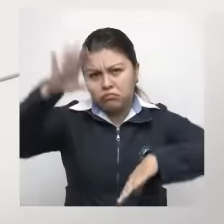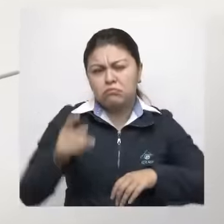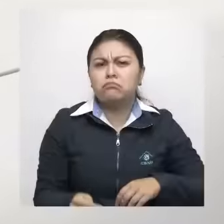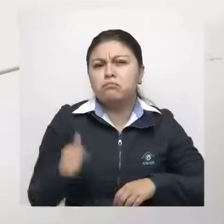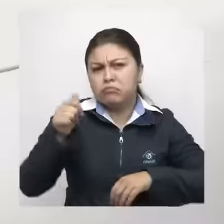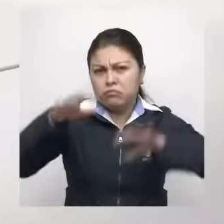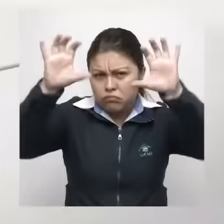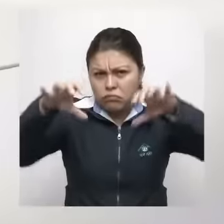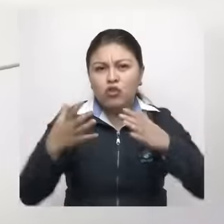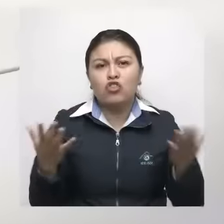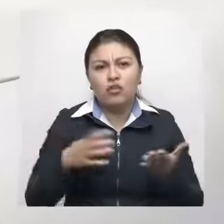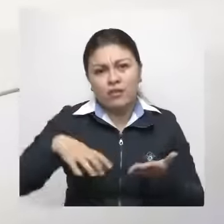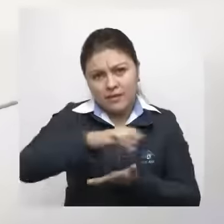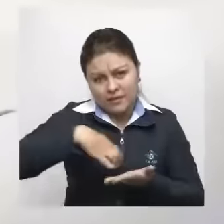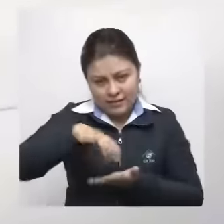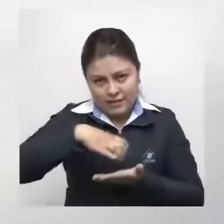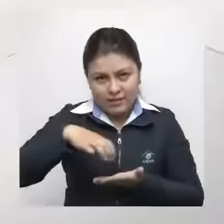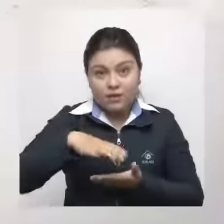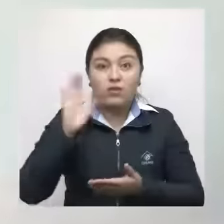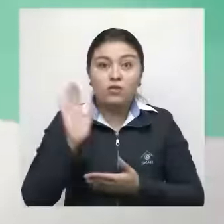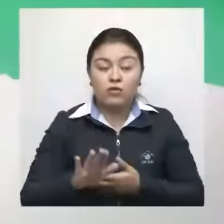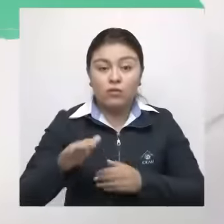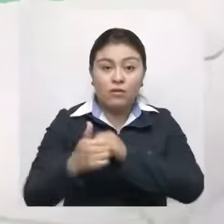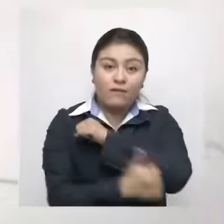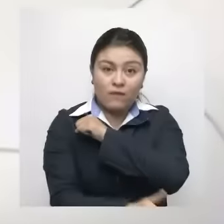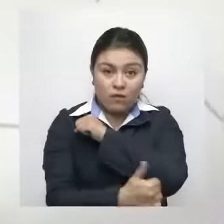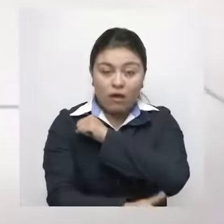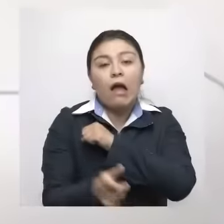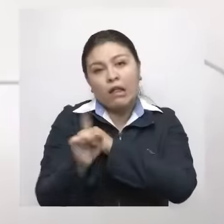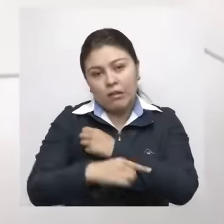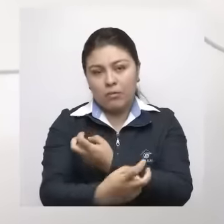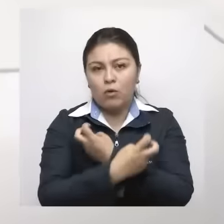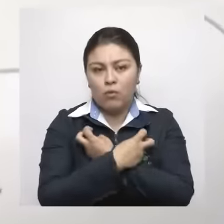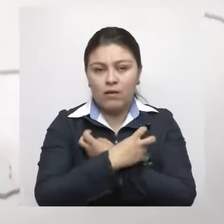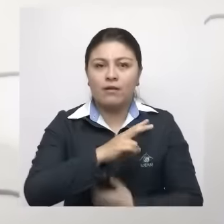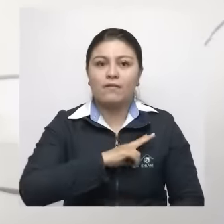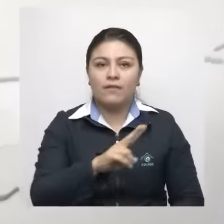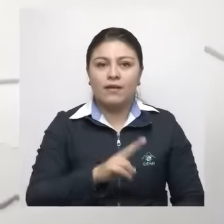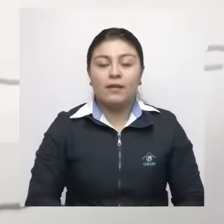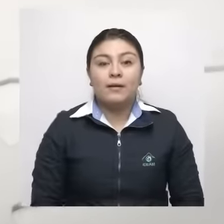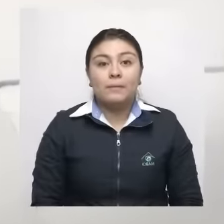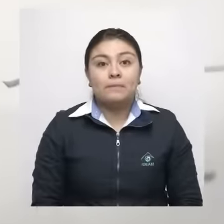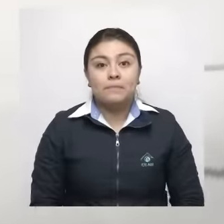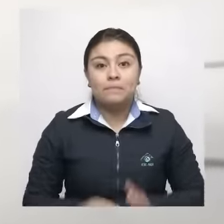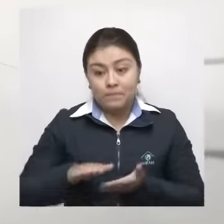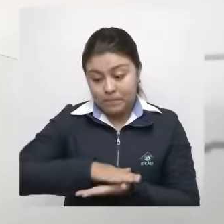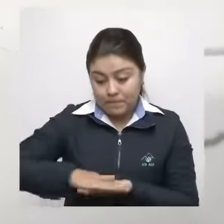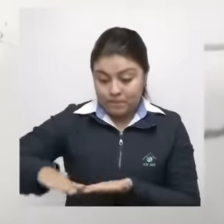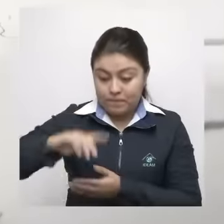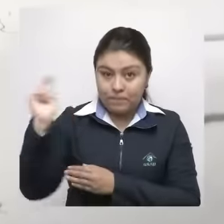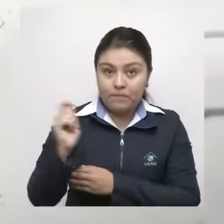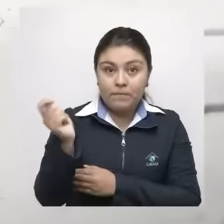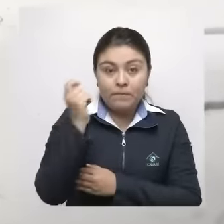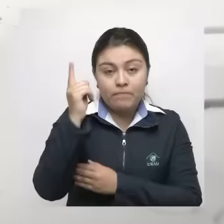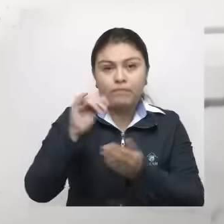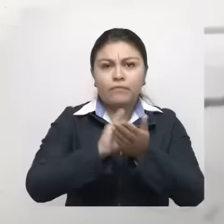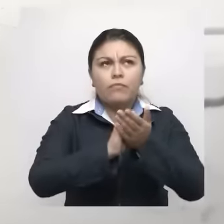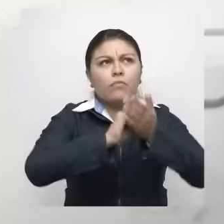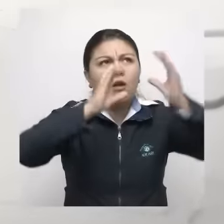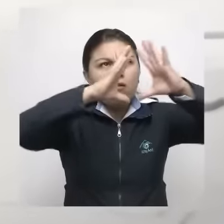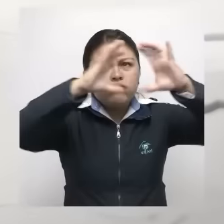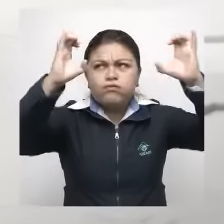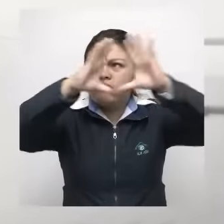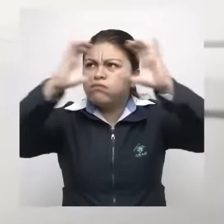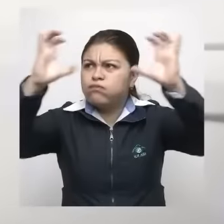cundiboyacense y parte del Huila y Valle del Cauca. Sobre los llanos orientales el cielo se cubrirá en gran parte con lluvias en zonas del Bichada,